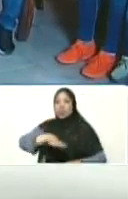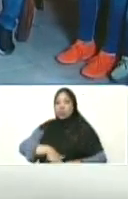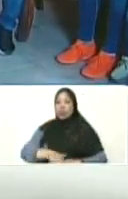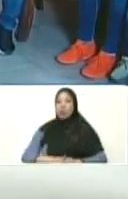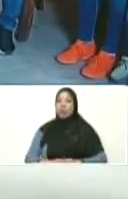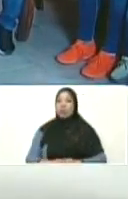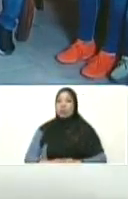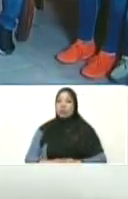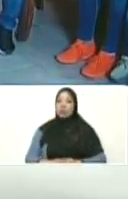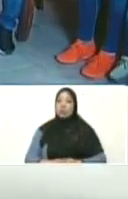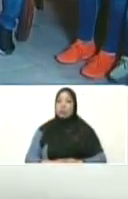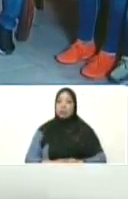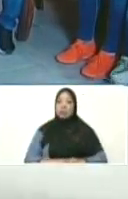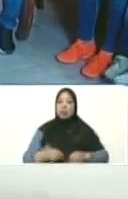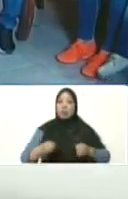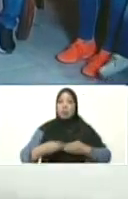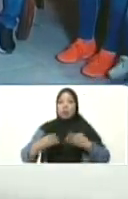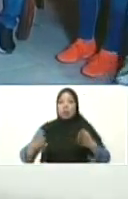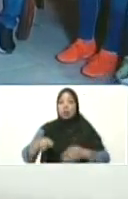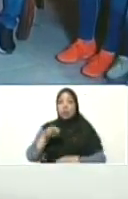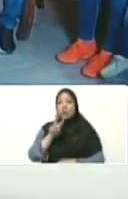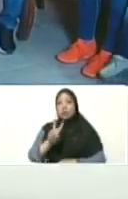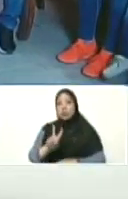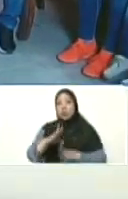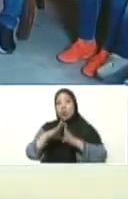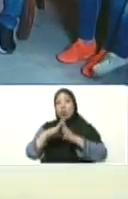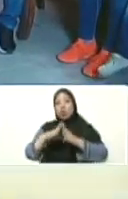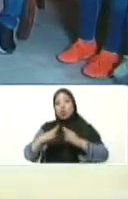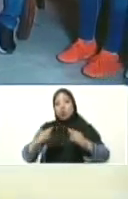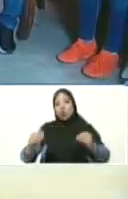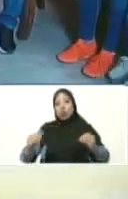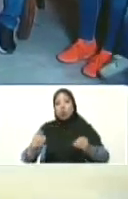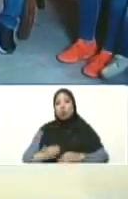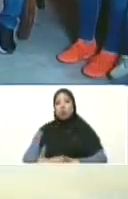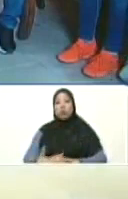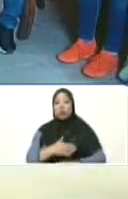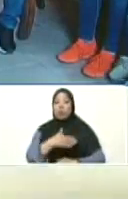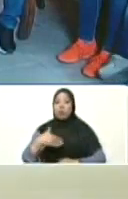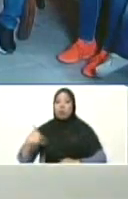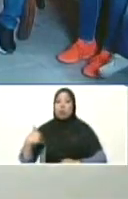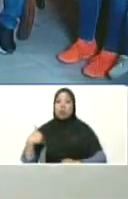los voy a publicar los dos para todo el que quiera